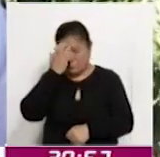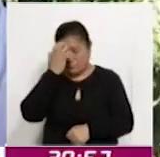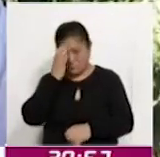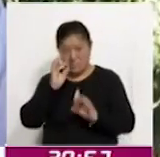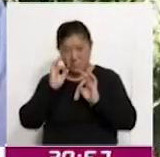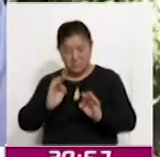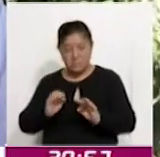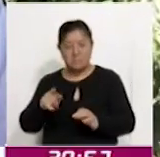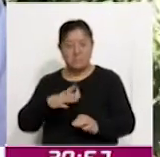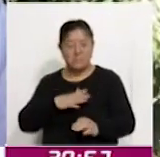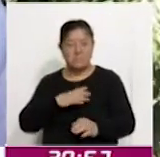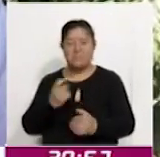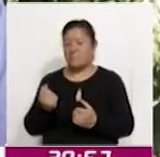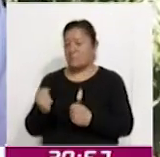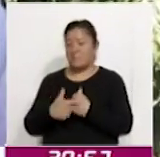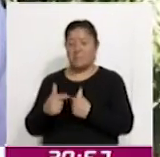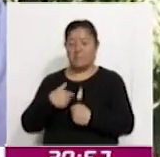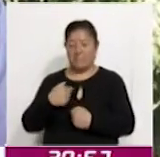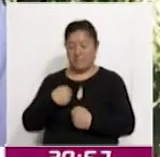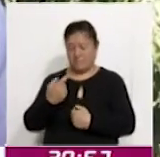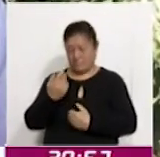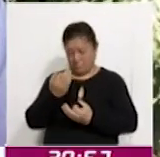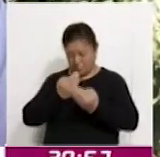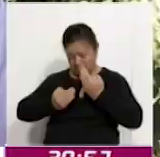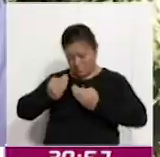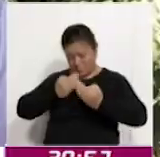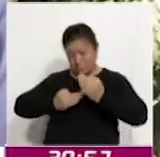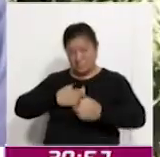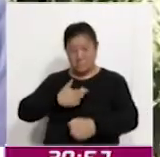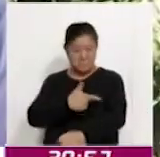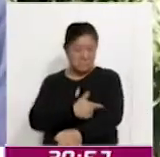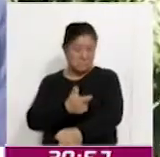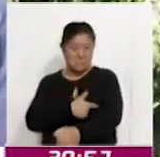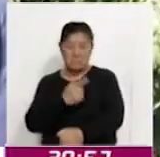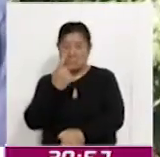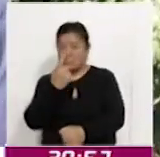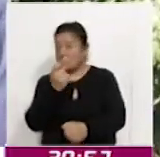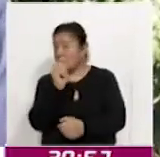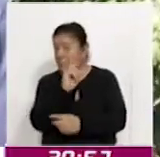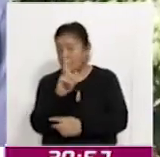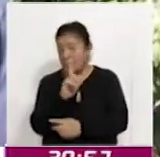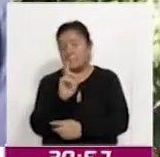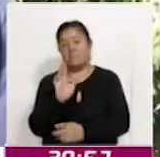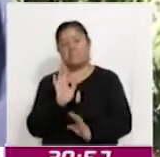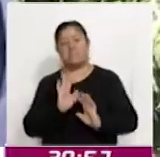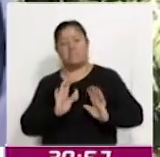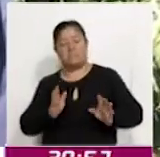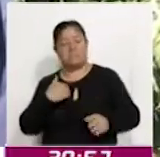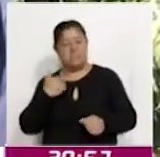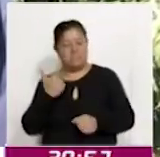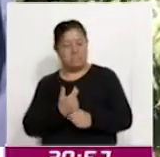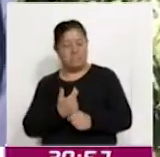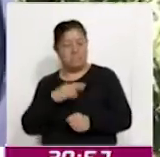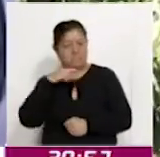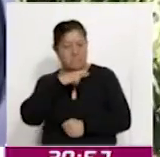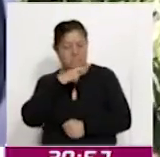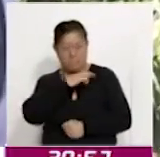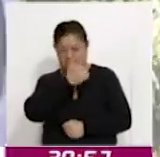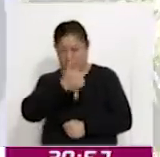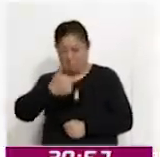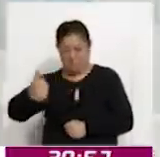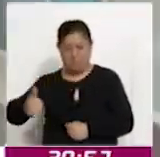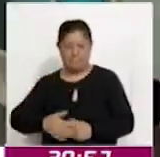situación que tengamos que mandar a hacer algún estudio de elección y obviamente poder llegar a un diagnóstico certero con cada persona.